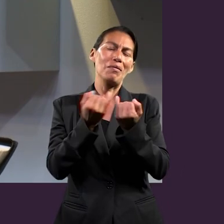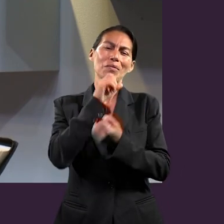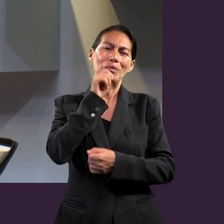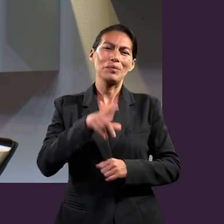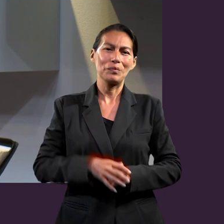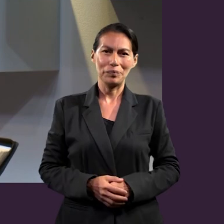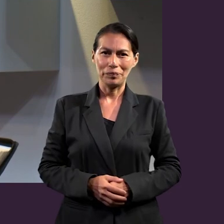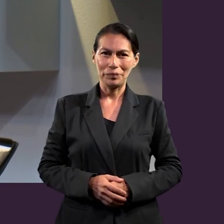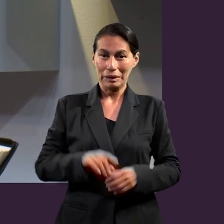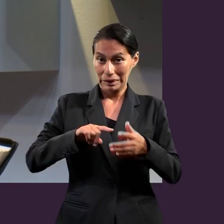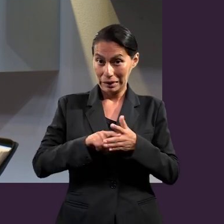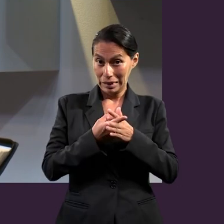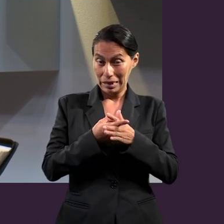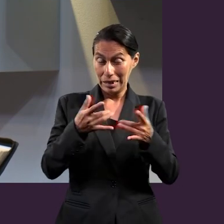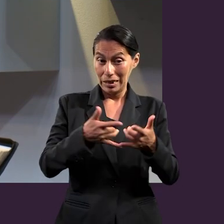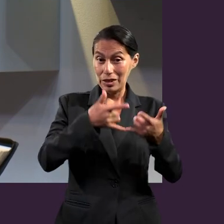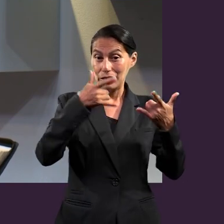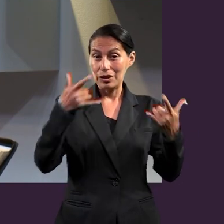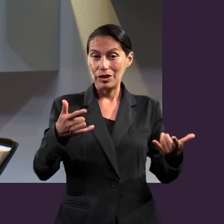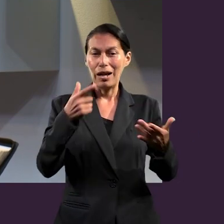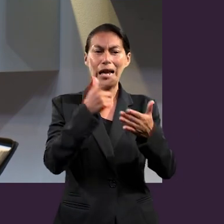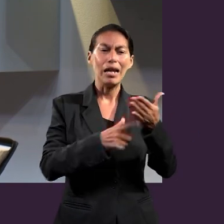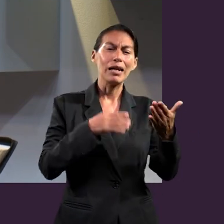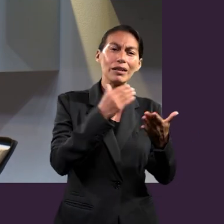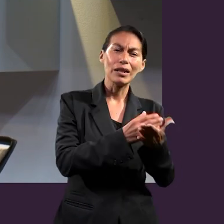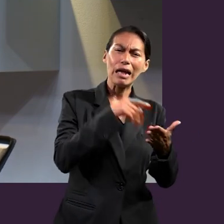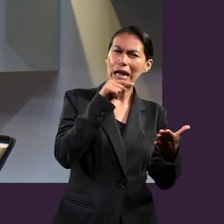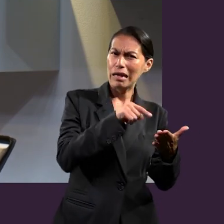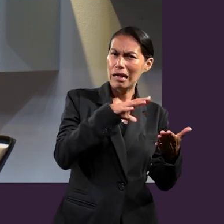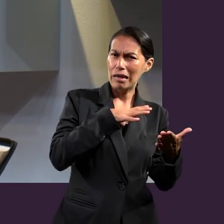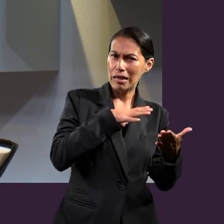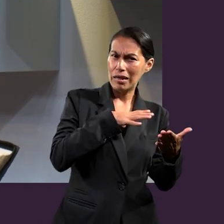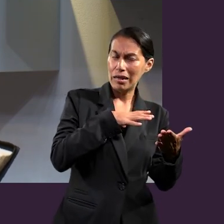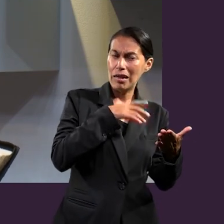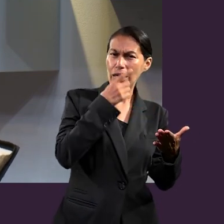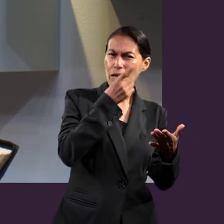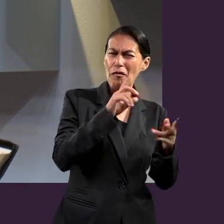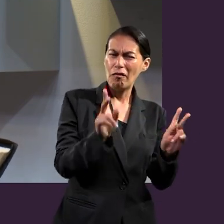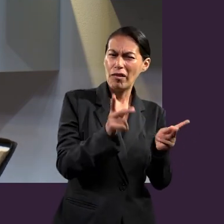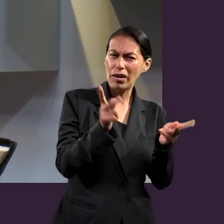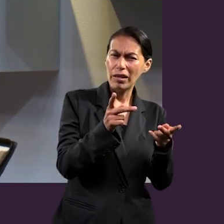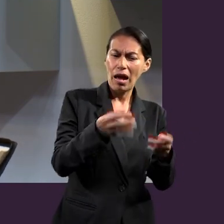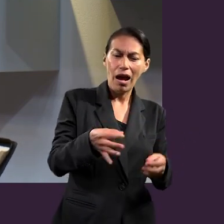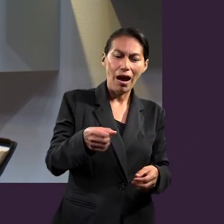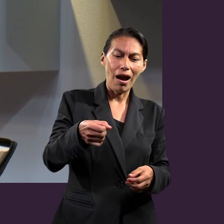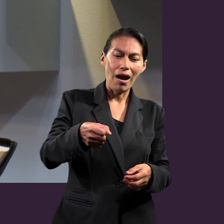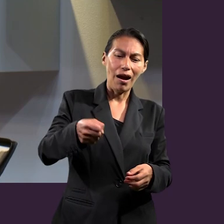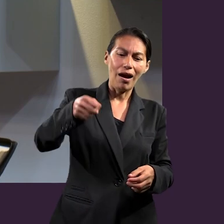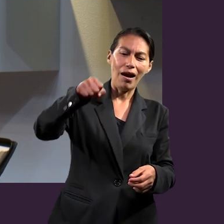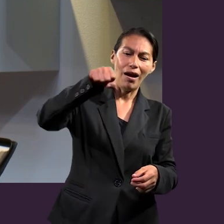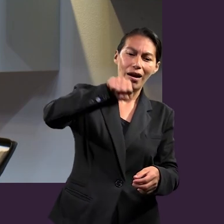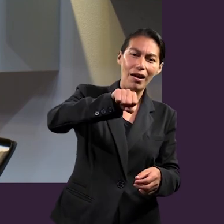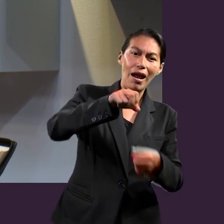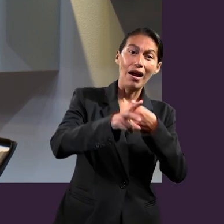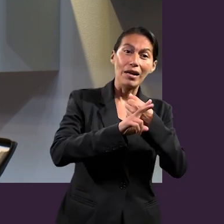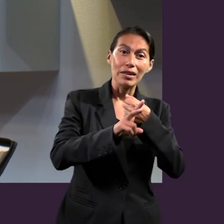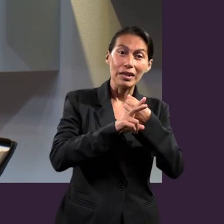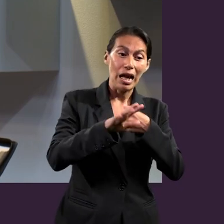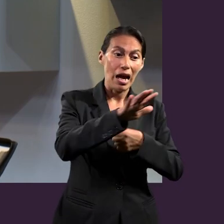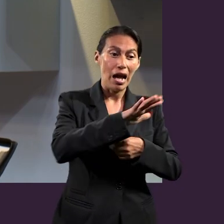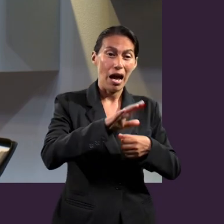recordáramos la historia que se cuenta en la lección de una subasta de una jarra de cristal en Reino Unido.